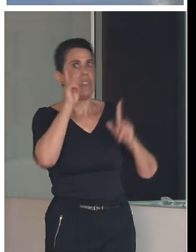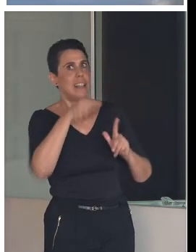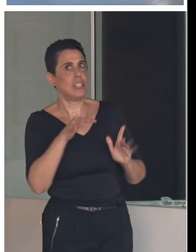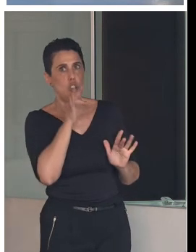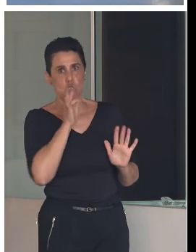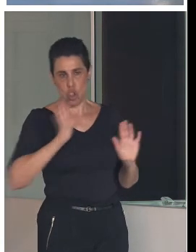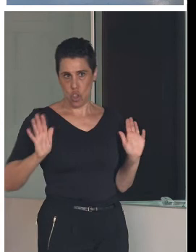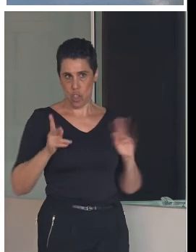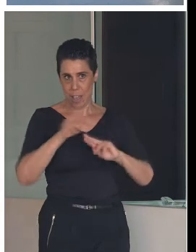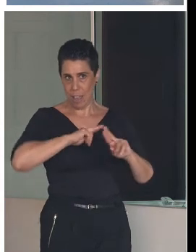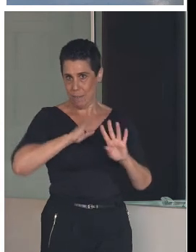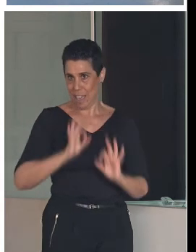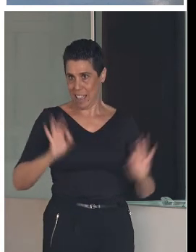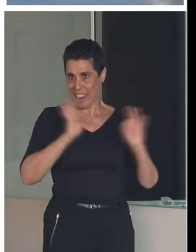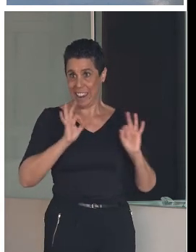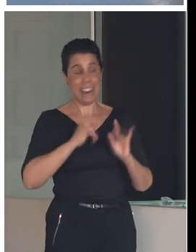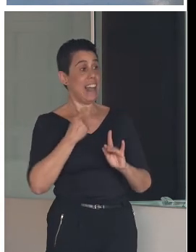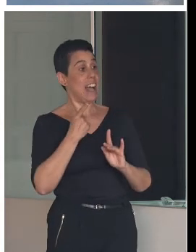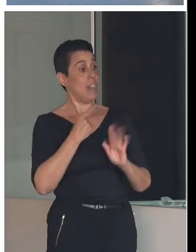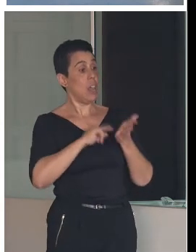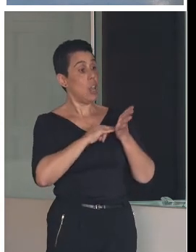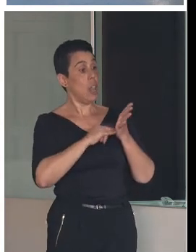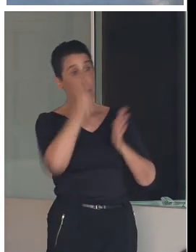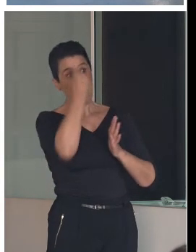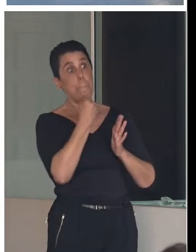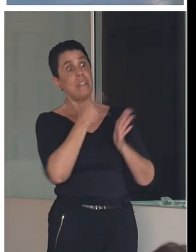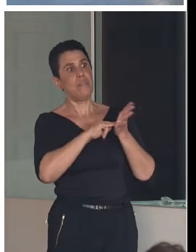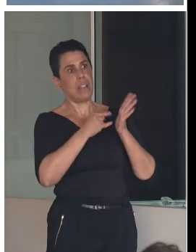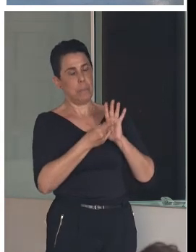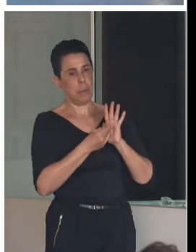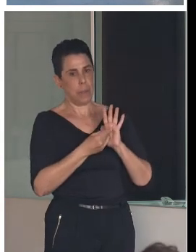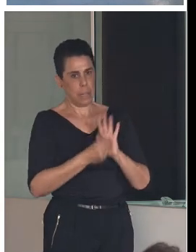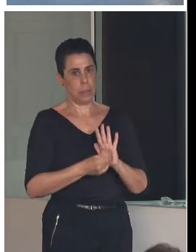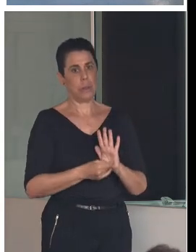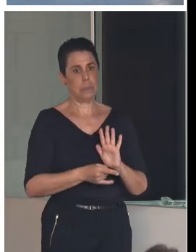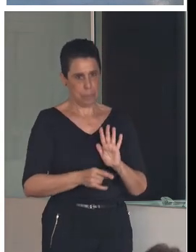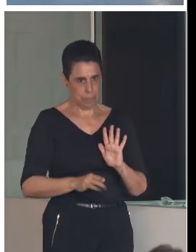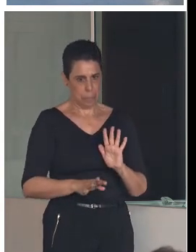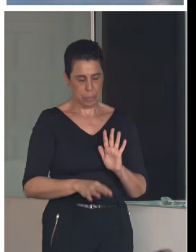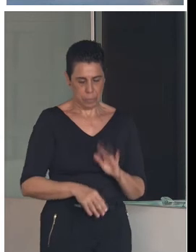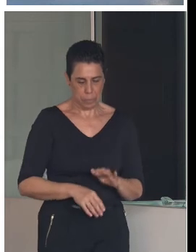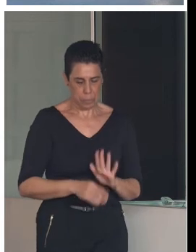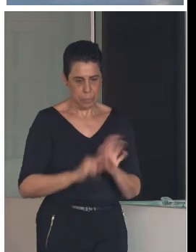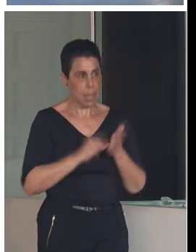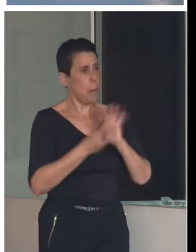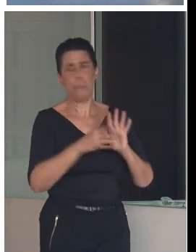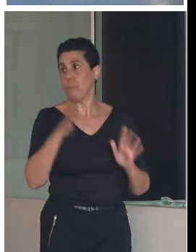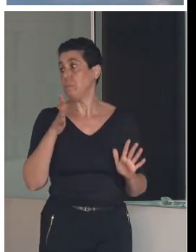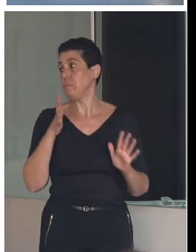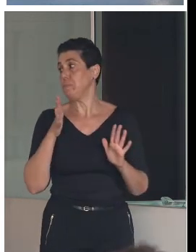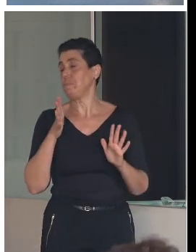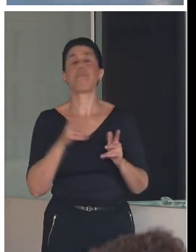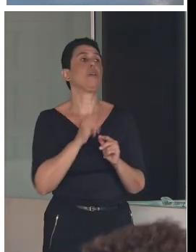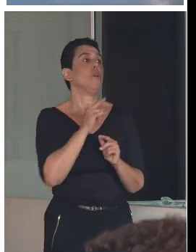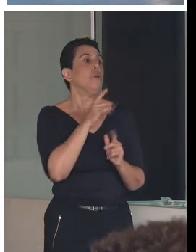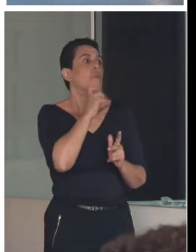El proyecto del perfil sí que está incluido también dentro de una…, bueno, de un